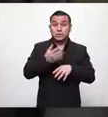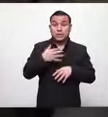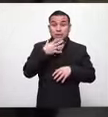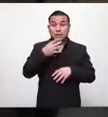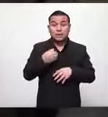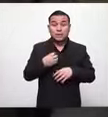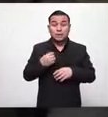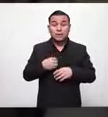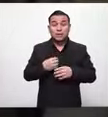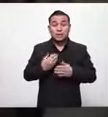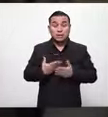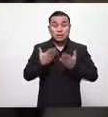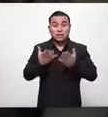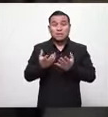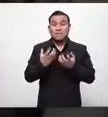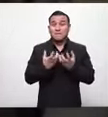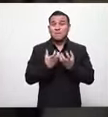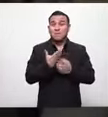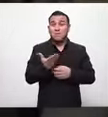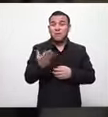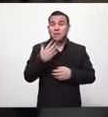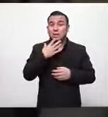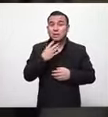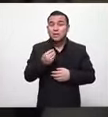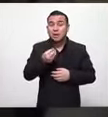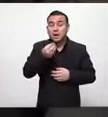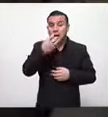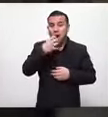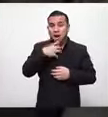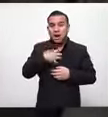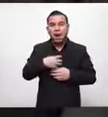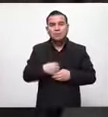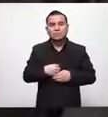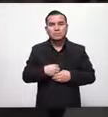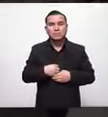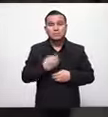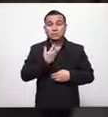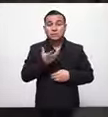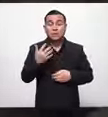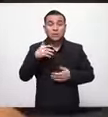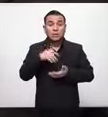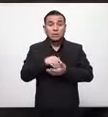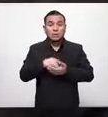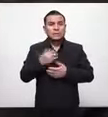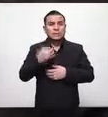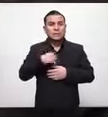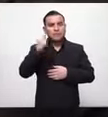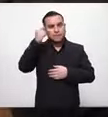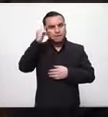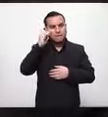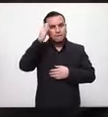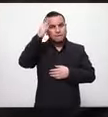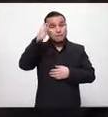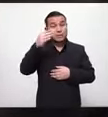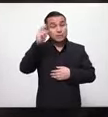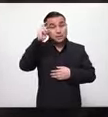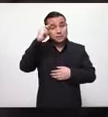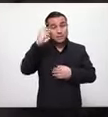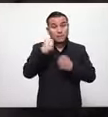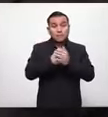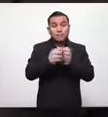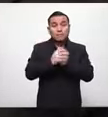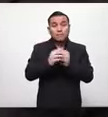que dar más semilla más abono porque la hambruna nos viene si no logramos ver más adelante esos son los problemas